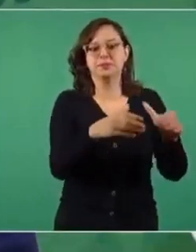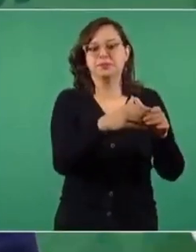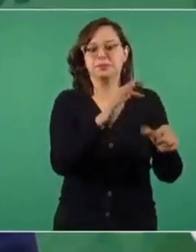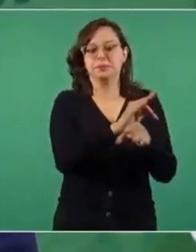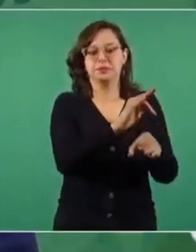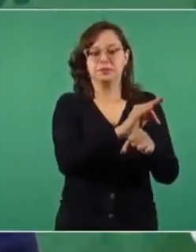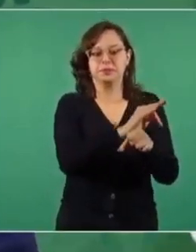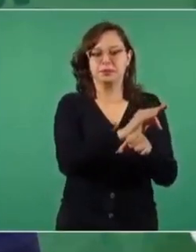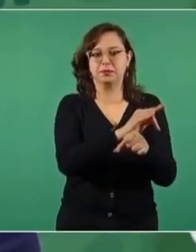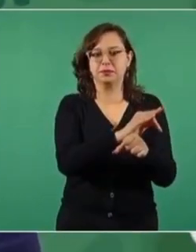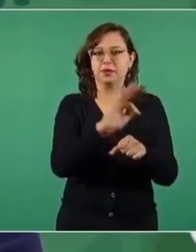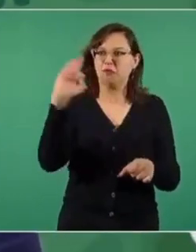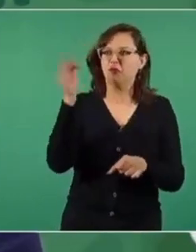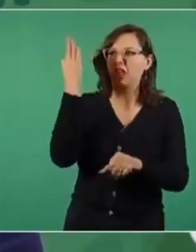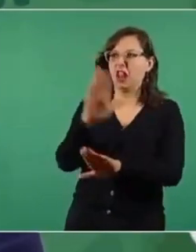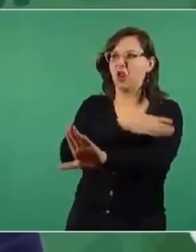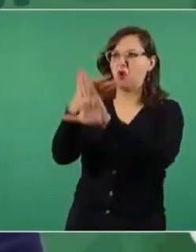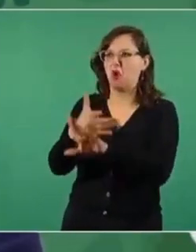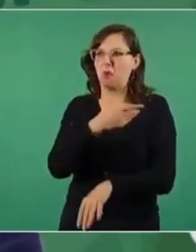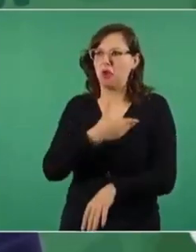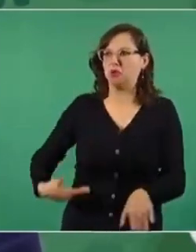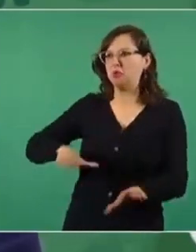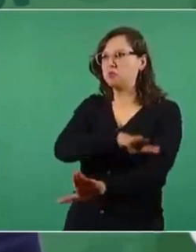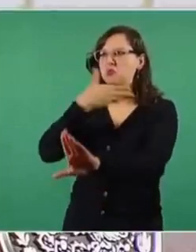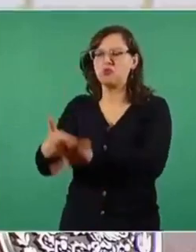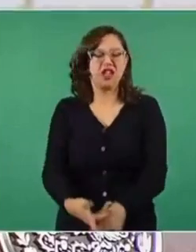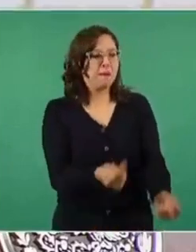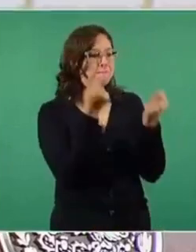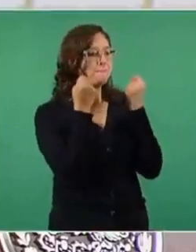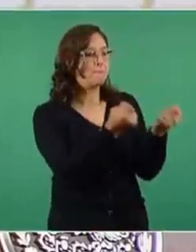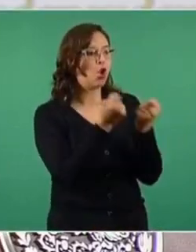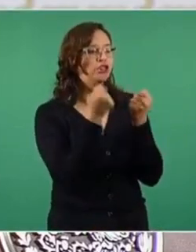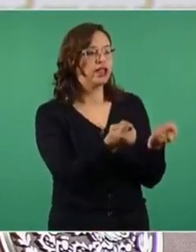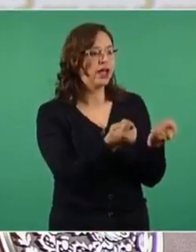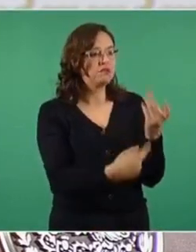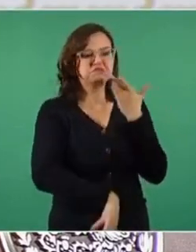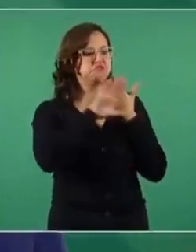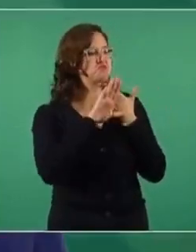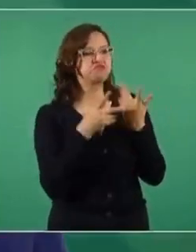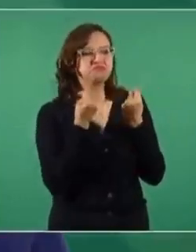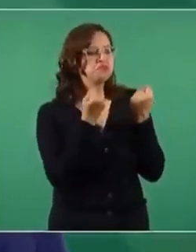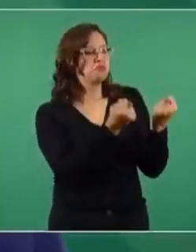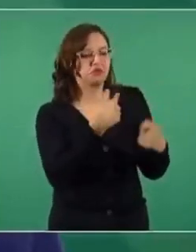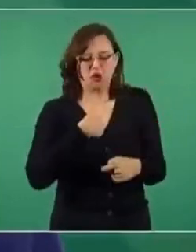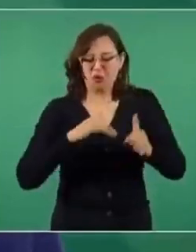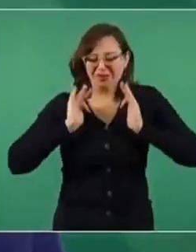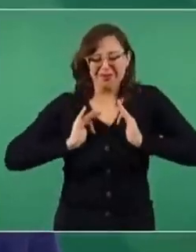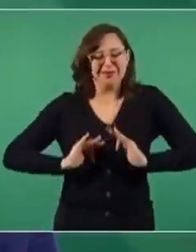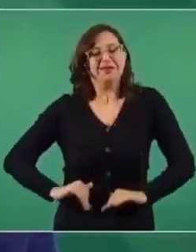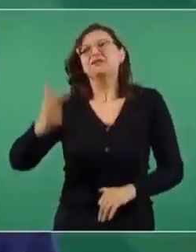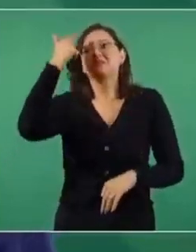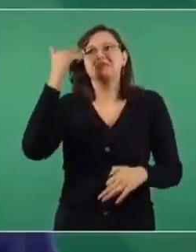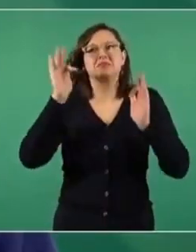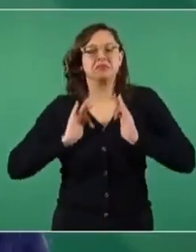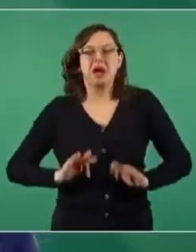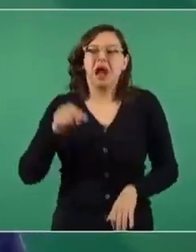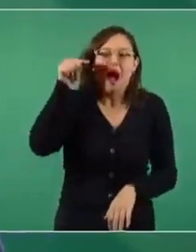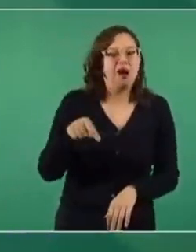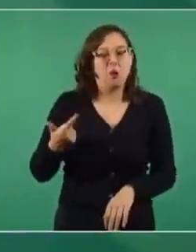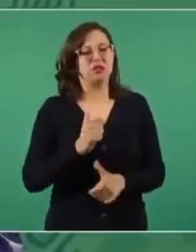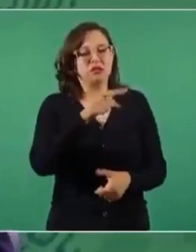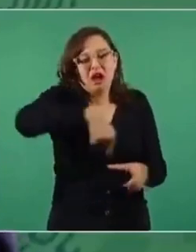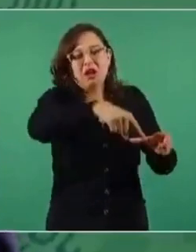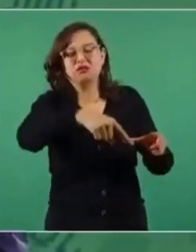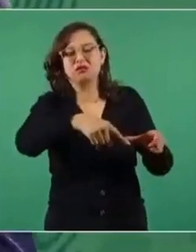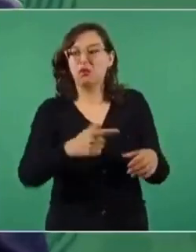del gobierno federal o en contra del presidente, tengo mi conciencia tranquila y sé que el problema lo originó ese